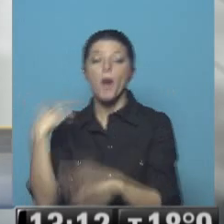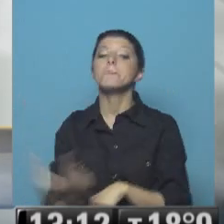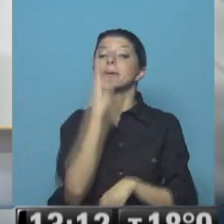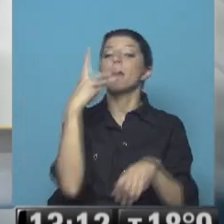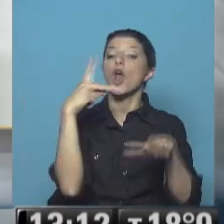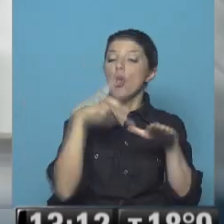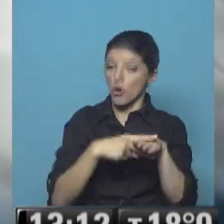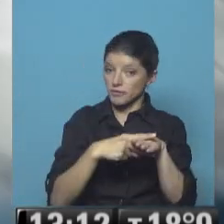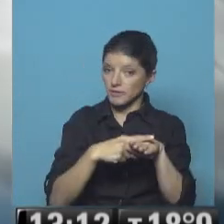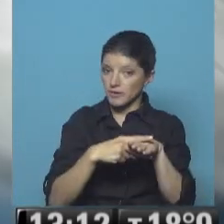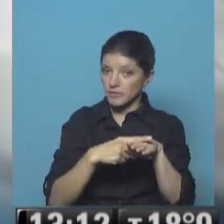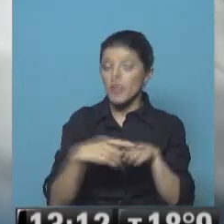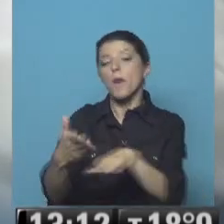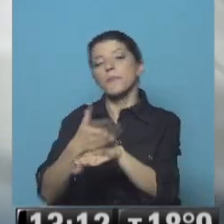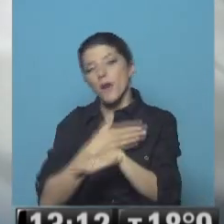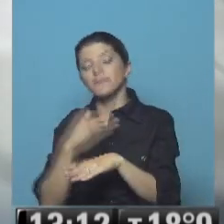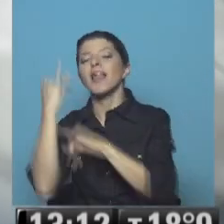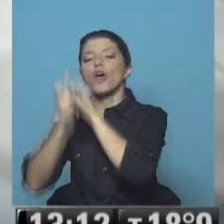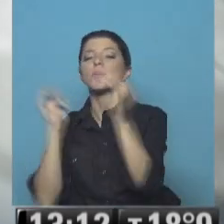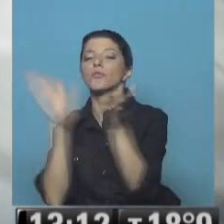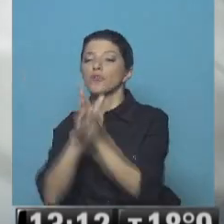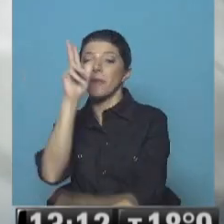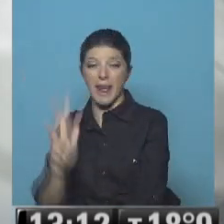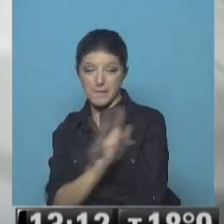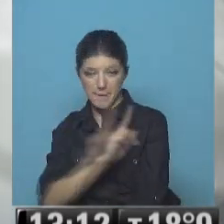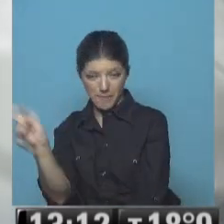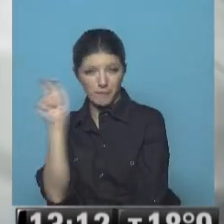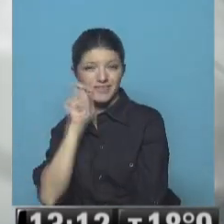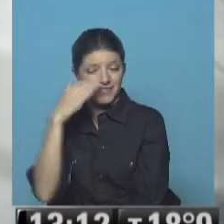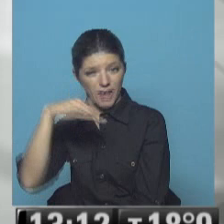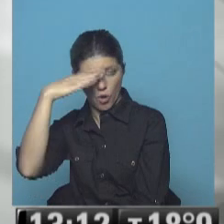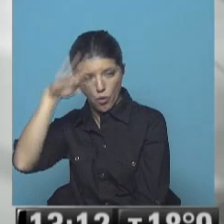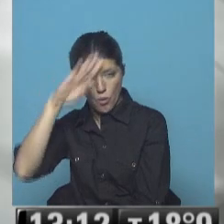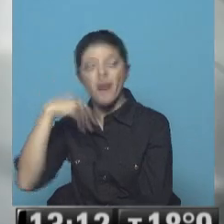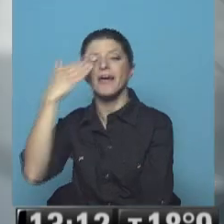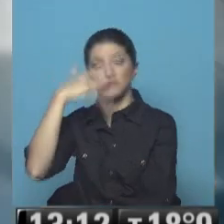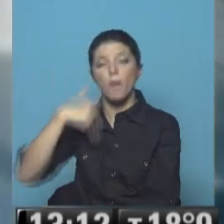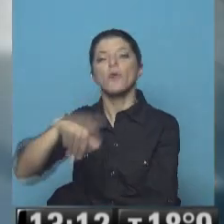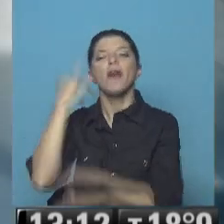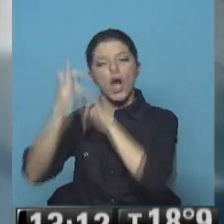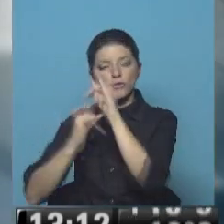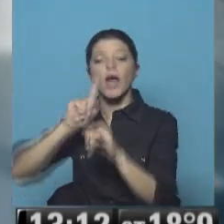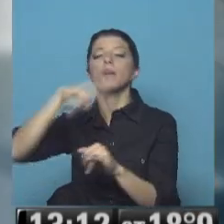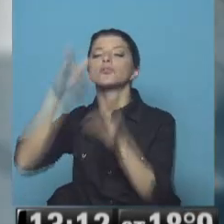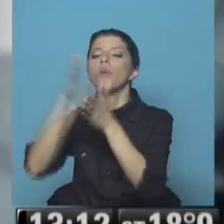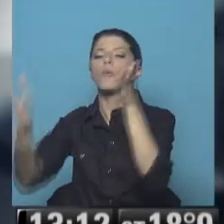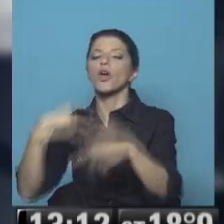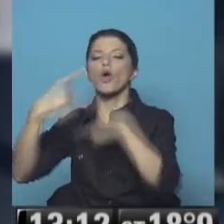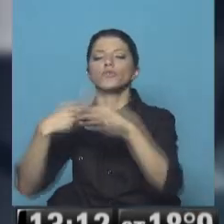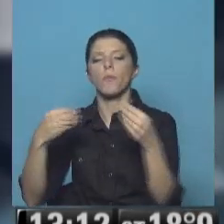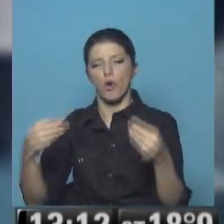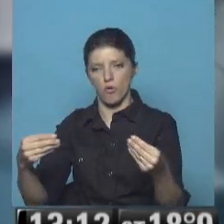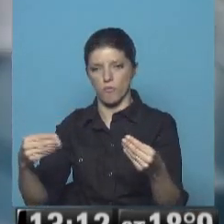pero claro está visita histórica hoy del Papa Cuba le vamos a dar los detalles de lo que vamos a tratar en el próximo bloque y de lo que va a pasar con Grecia aquí está